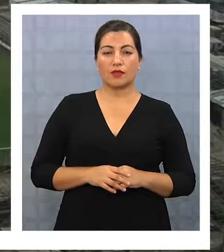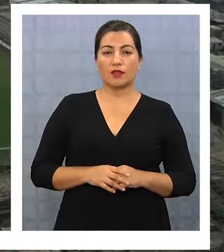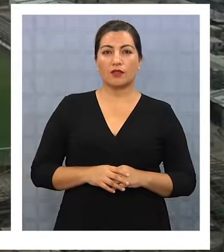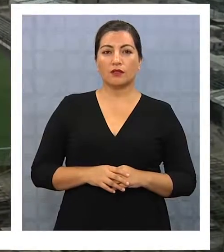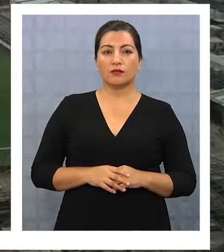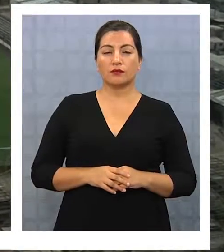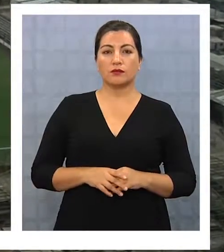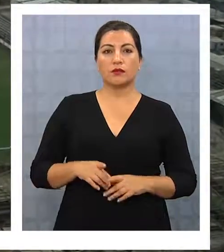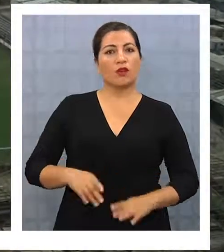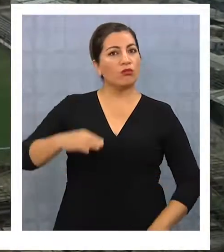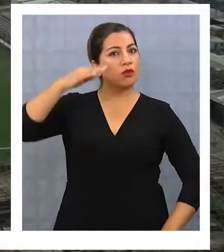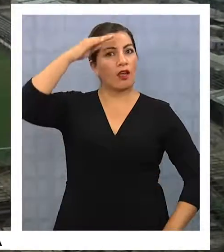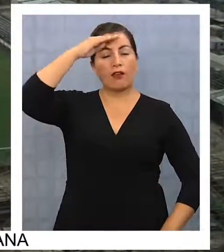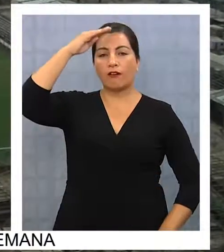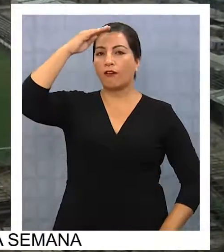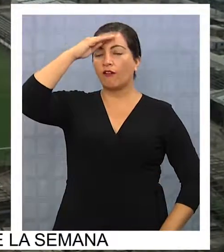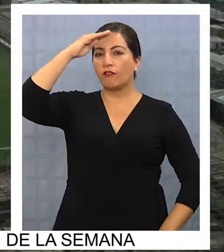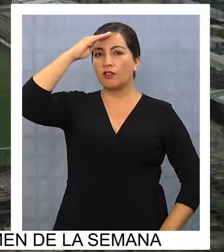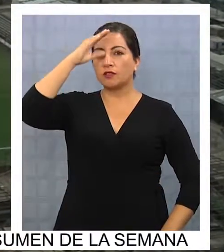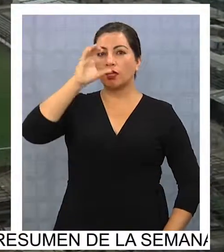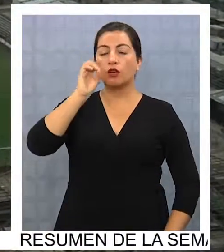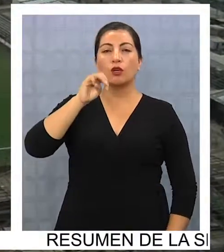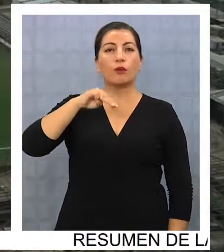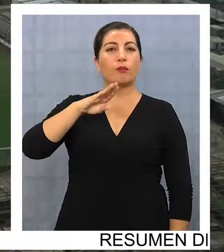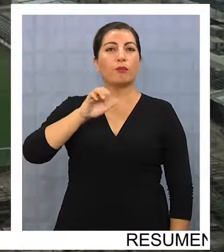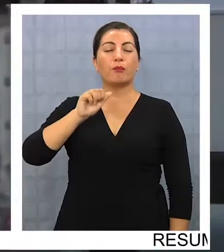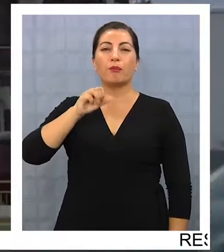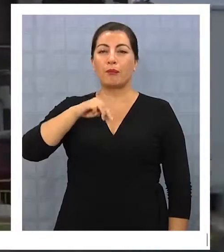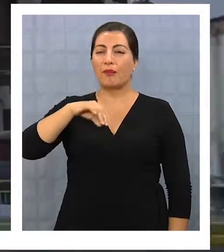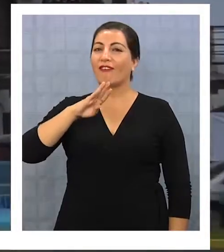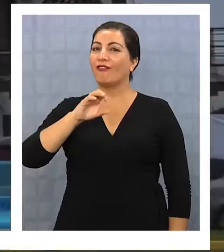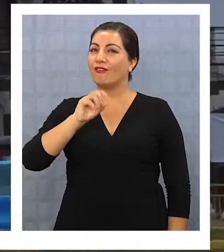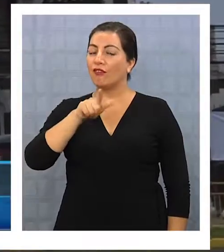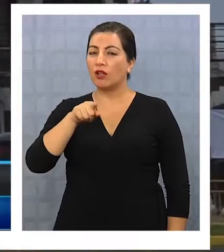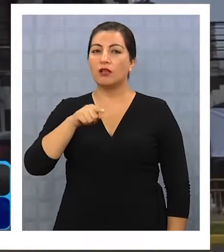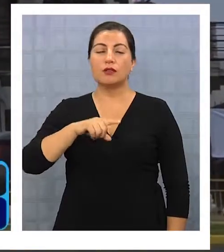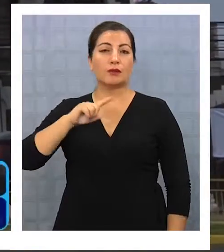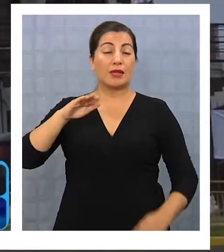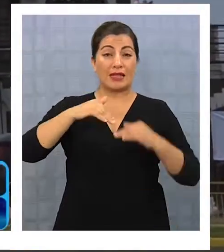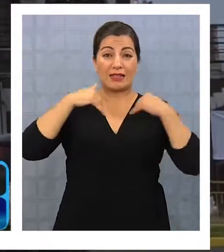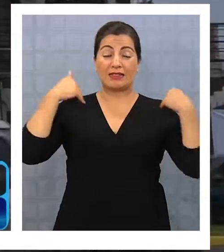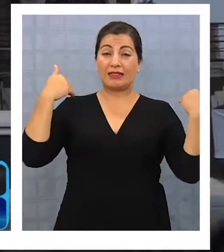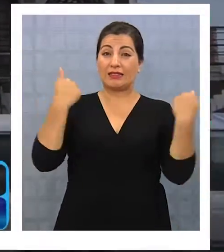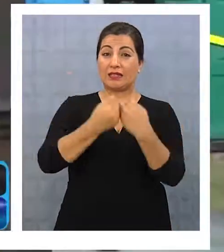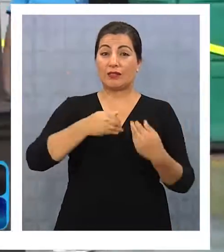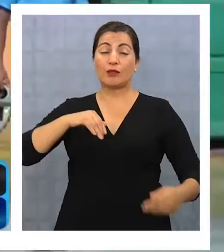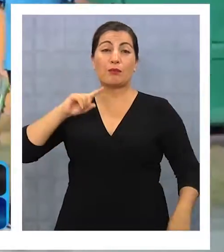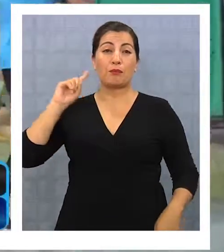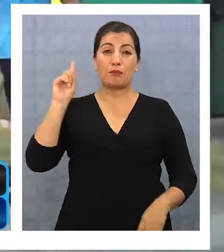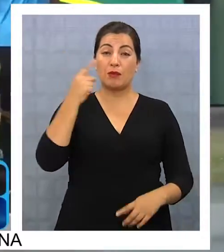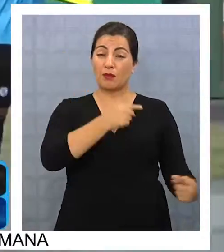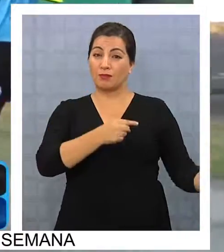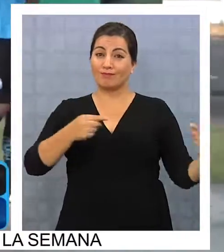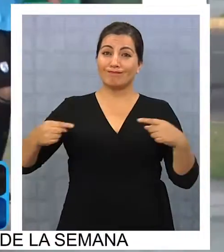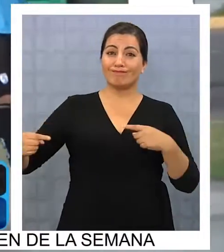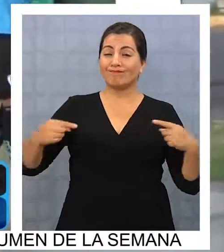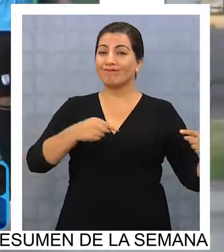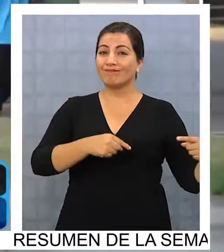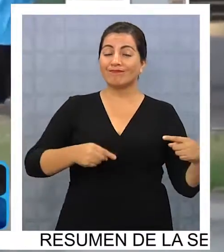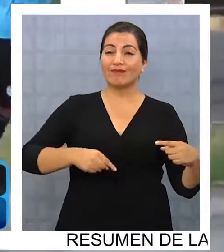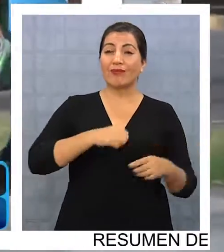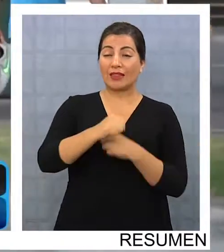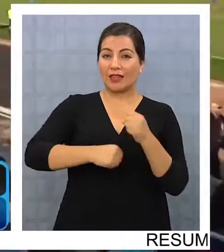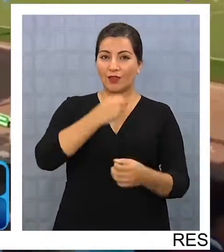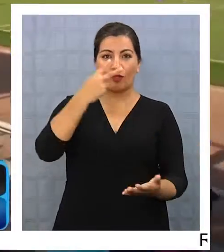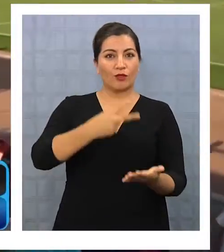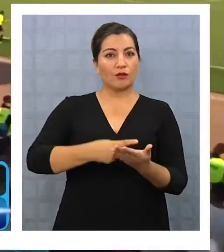Con la confianza en que la Conmebol autorizaría el Estadio Cabancha para el primer partido del CDI en la Copa Libertadores 2017,